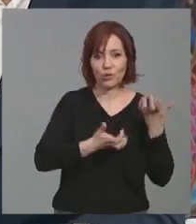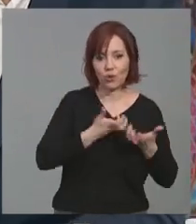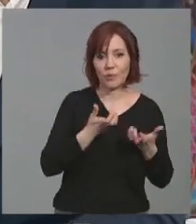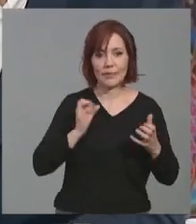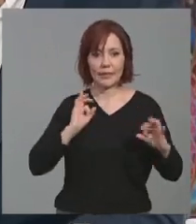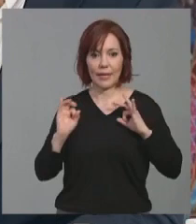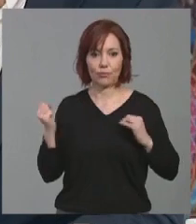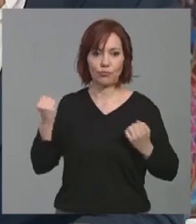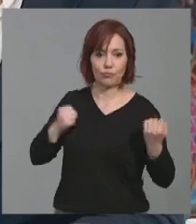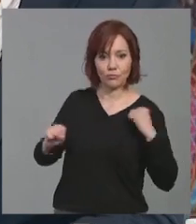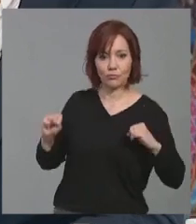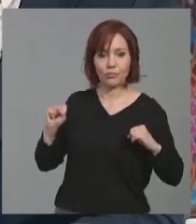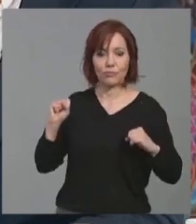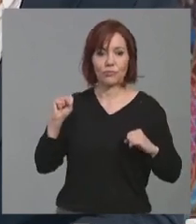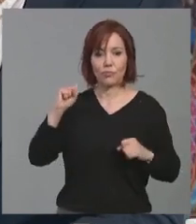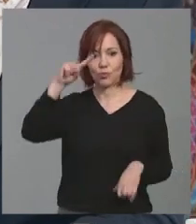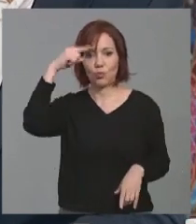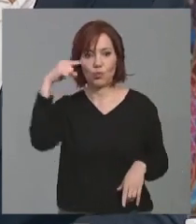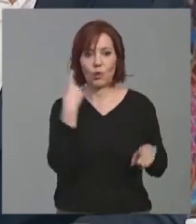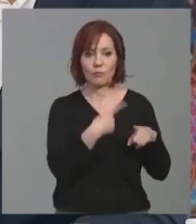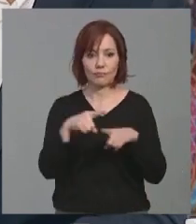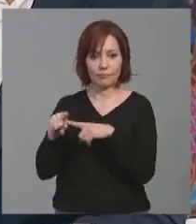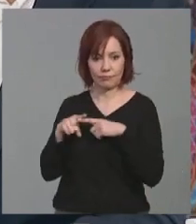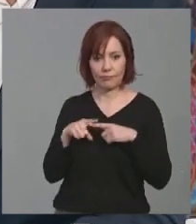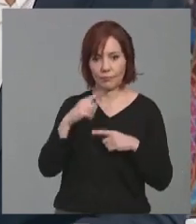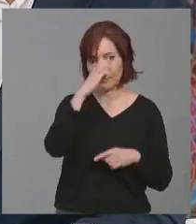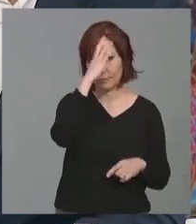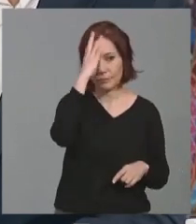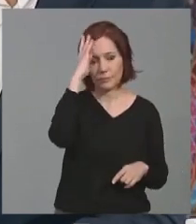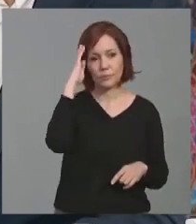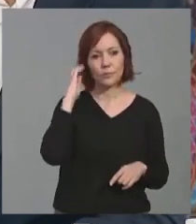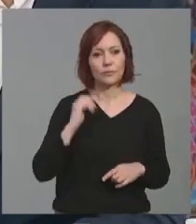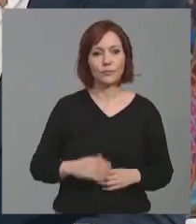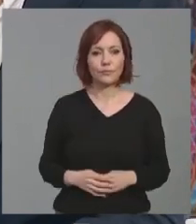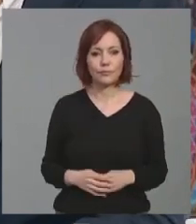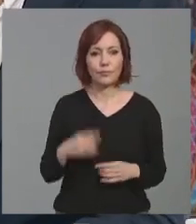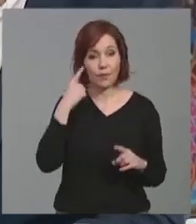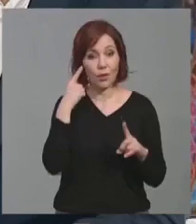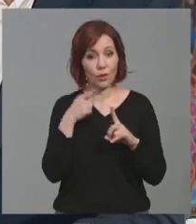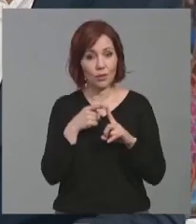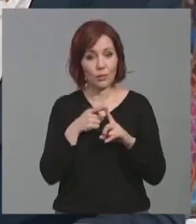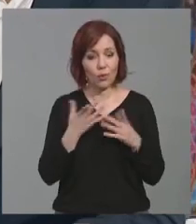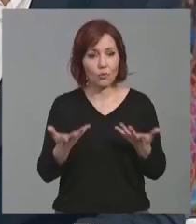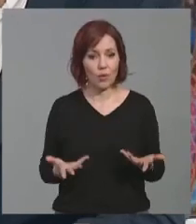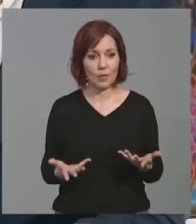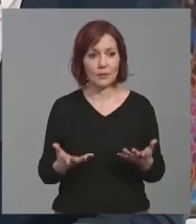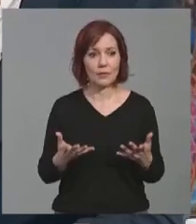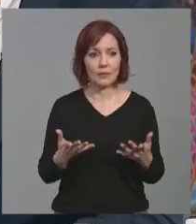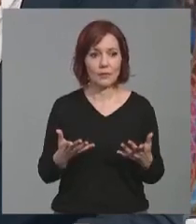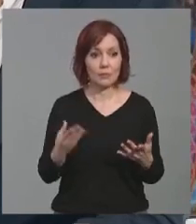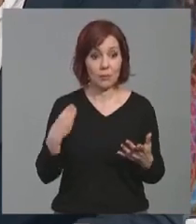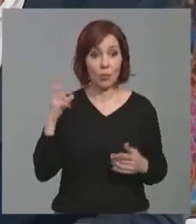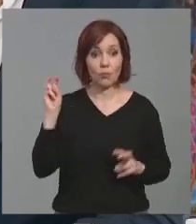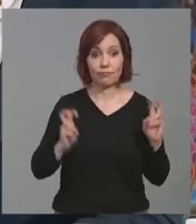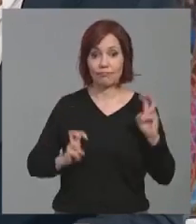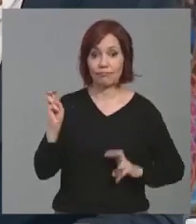culturales, de todo tipo, para, bueno, pues, para que ese viaje o esa estancia, ¿no?, de los